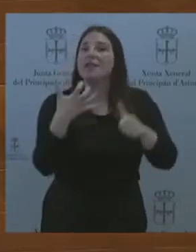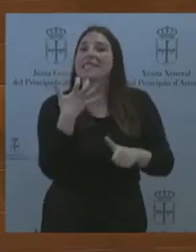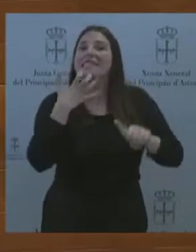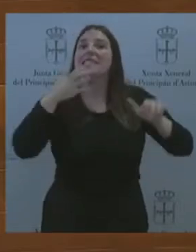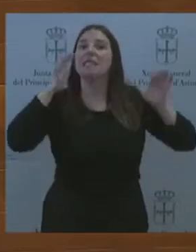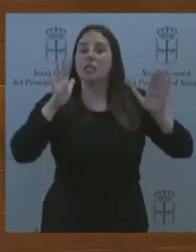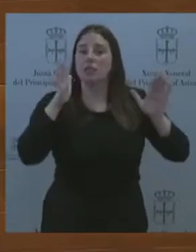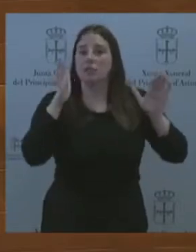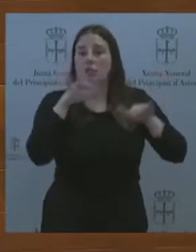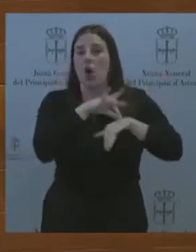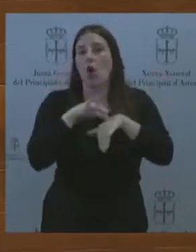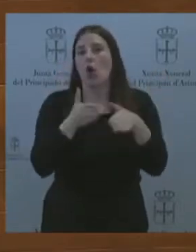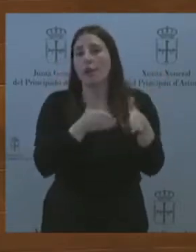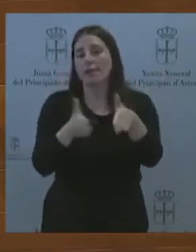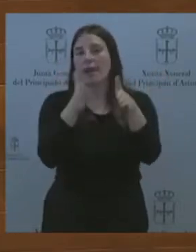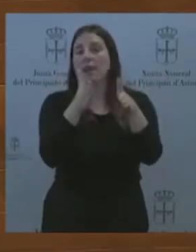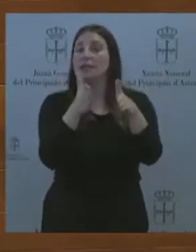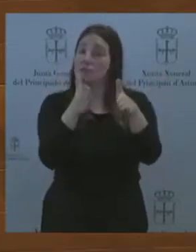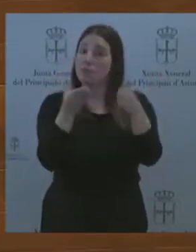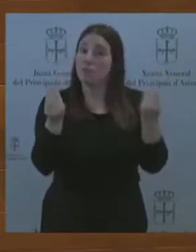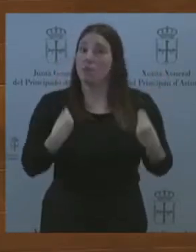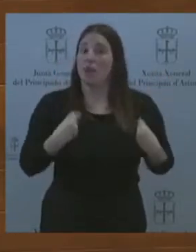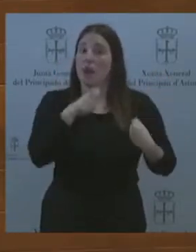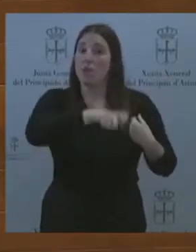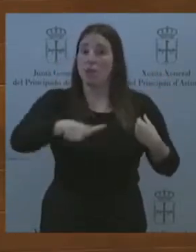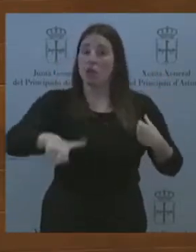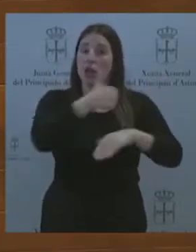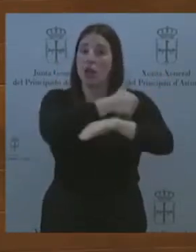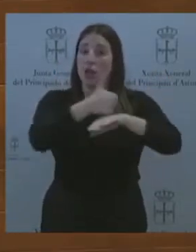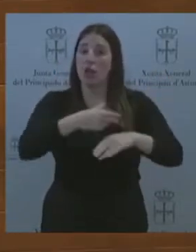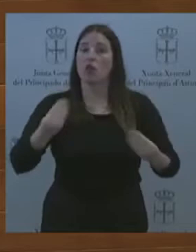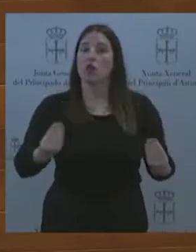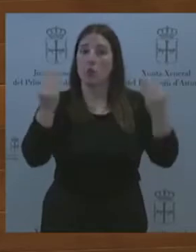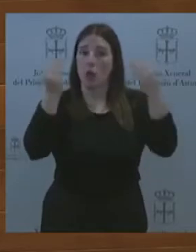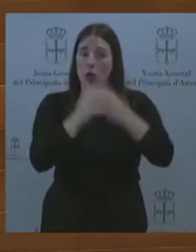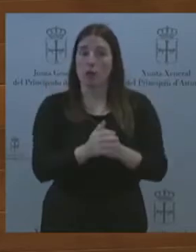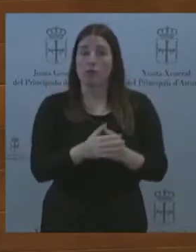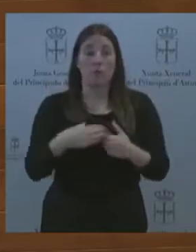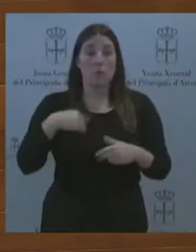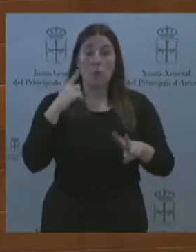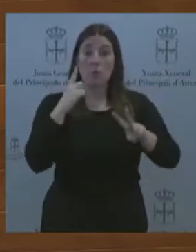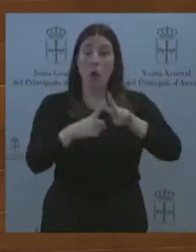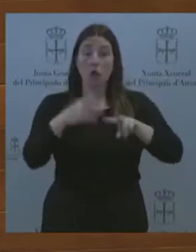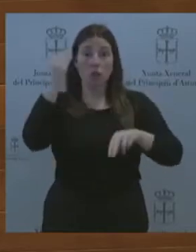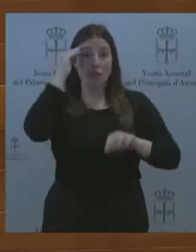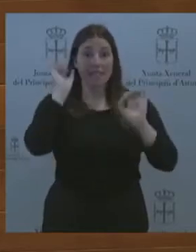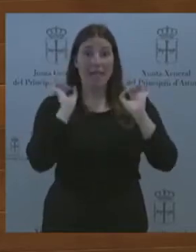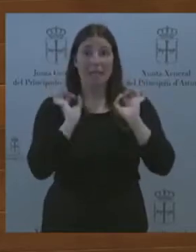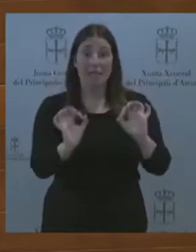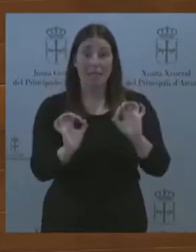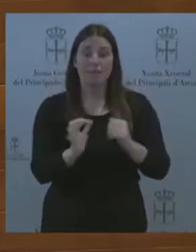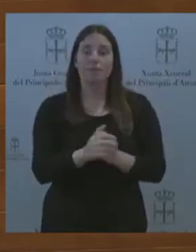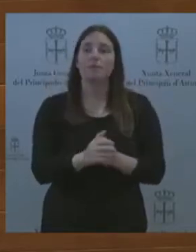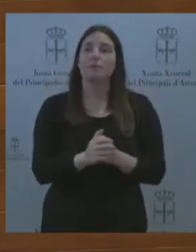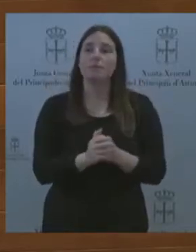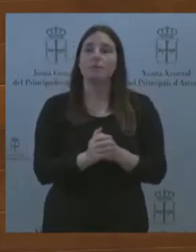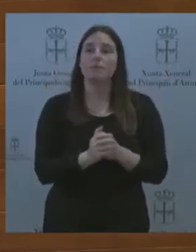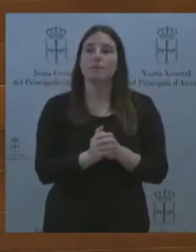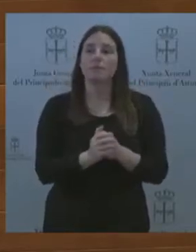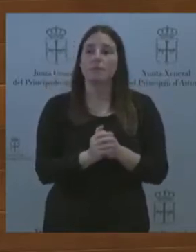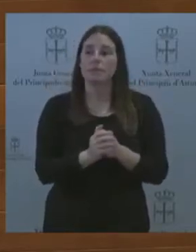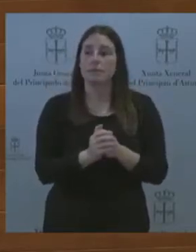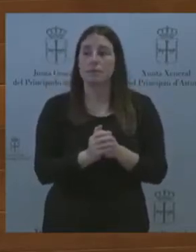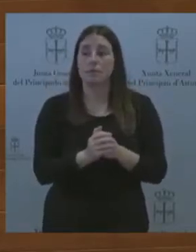de los ciudadanos. Y así piensa Vox, señor Palacios. Y no se caracterizan ustedes por un carácter